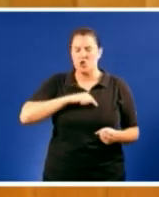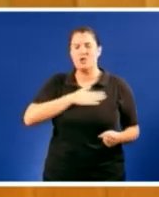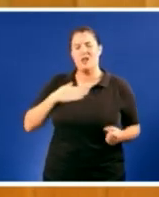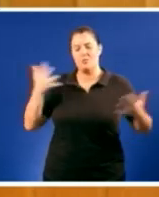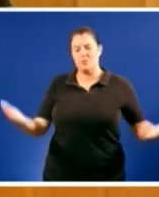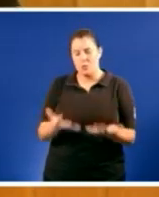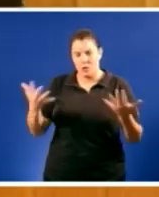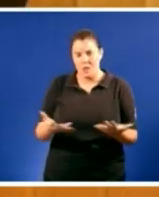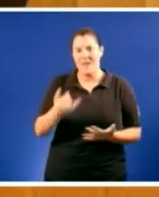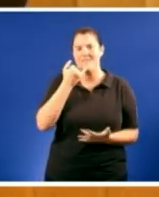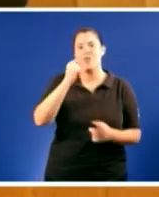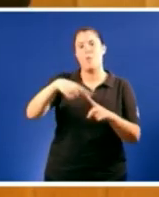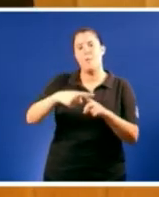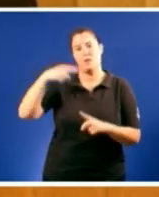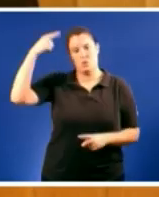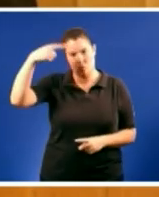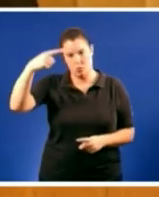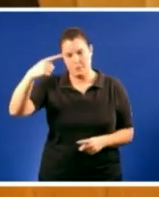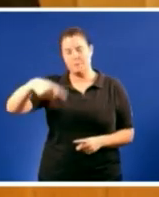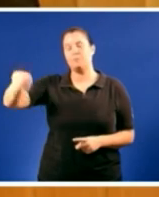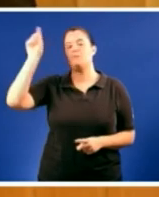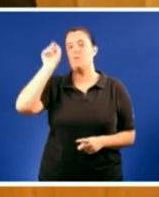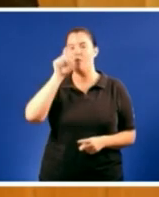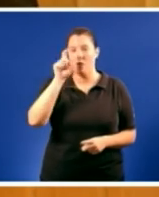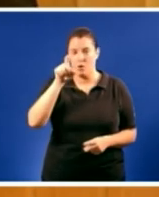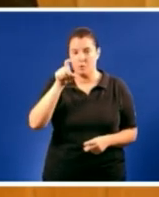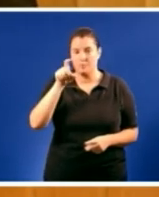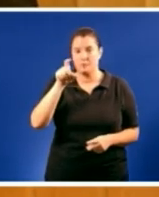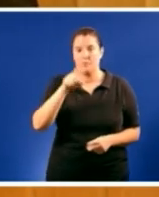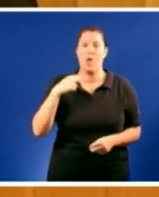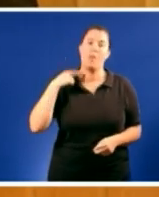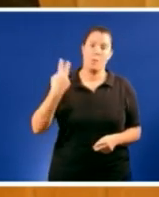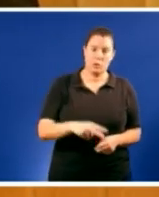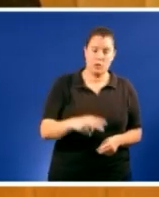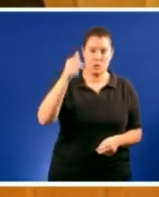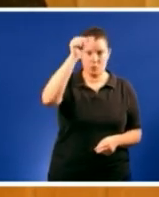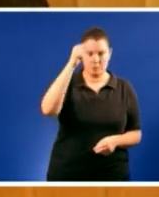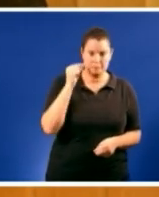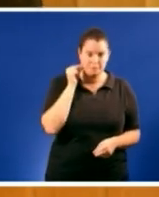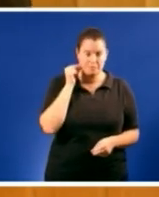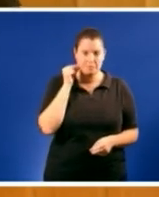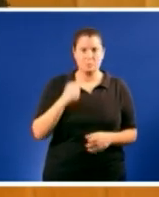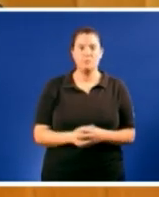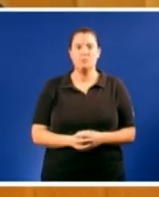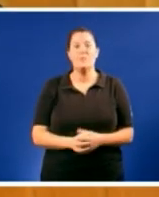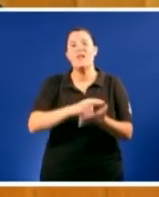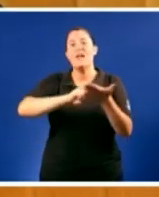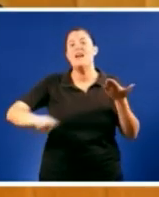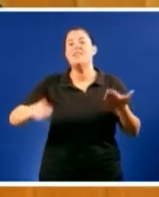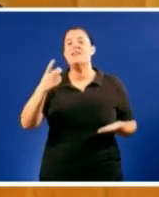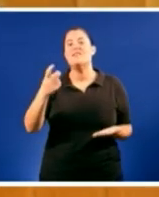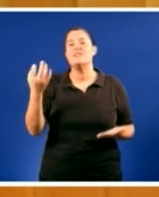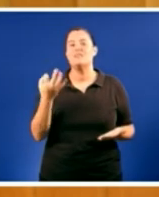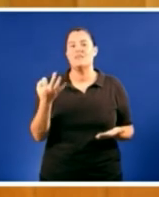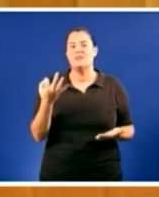cultura señor Feijó señoras e señores deputados Galiza necesita abrir